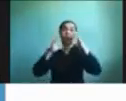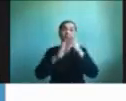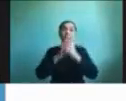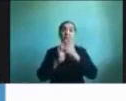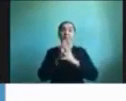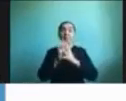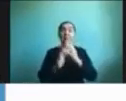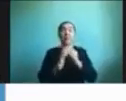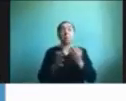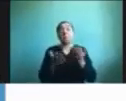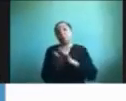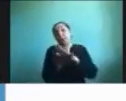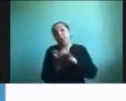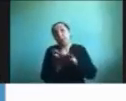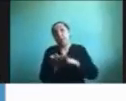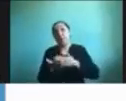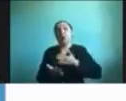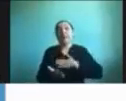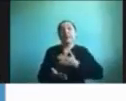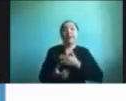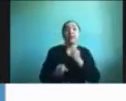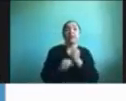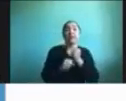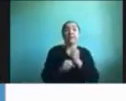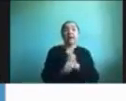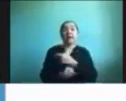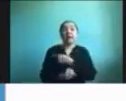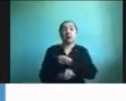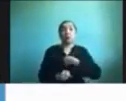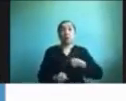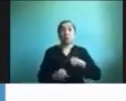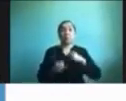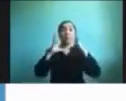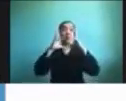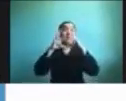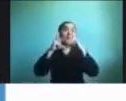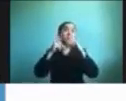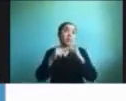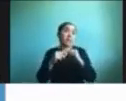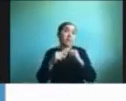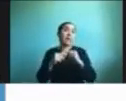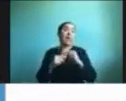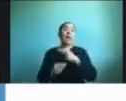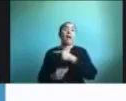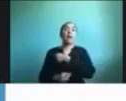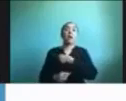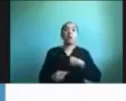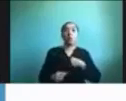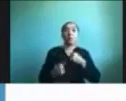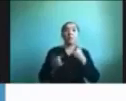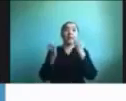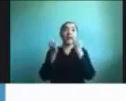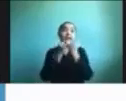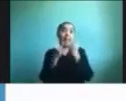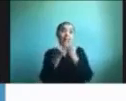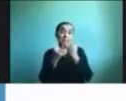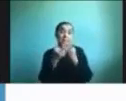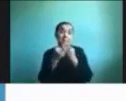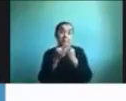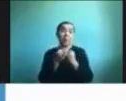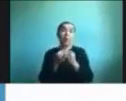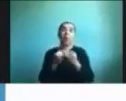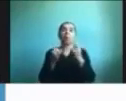trabajar un poco más los nombres de la familia los nombres de los amigos podemos agregar todas estas cosas aquí